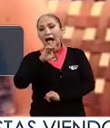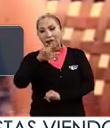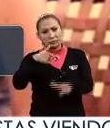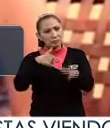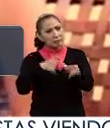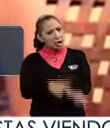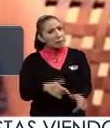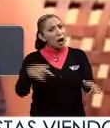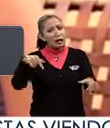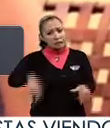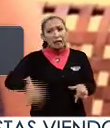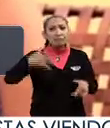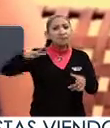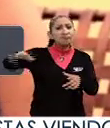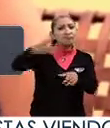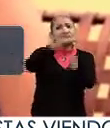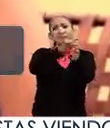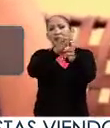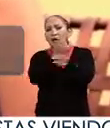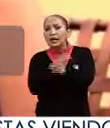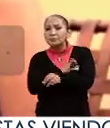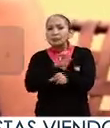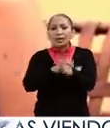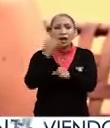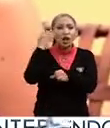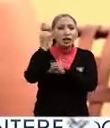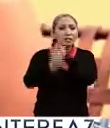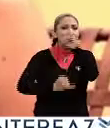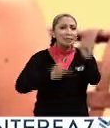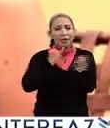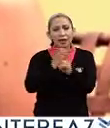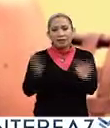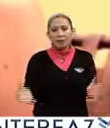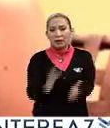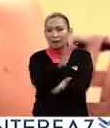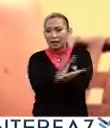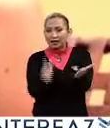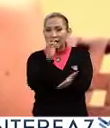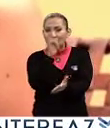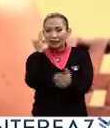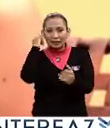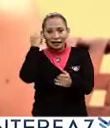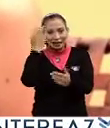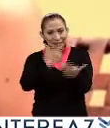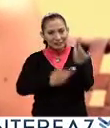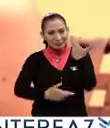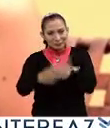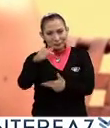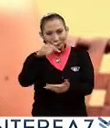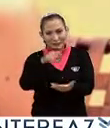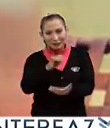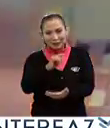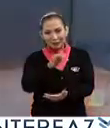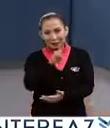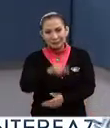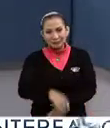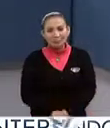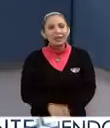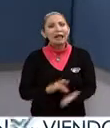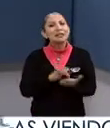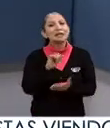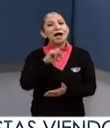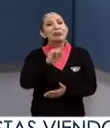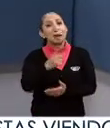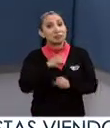Seguimos en esta cobertura especial del Congreso Internacional de Fomento a la Lectura en Lenguas Indígenas. Regresamos al estudio. Gracias,